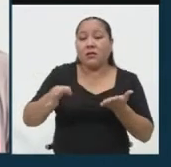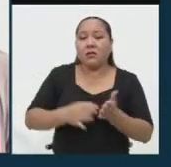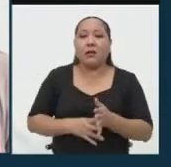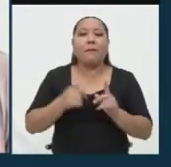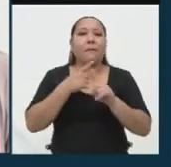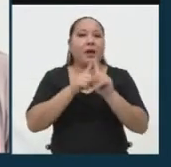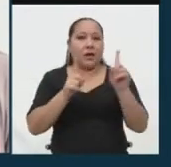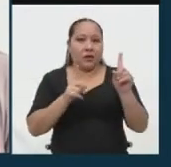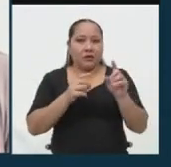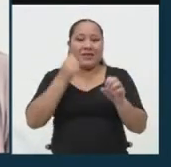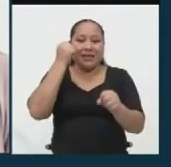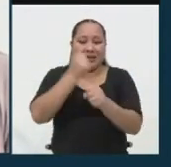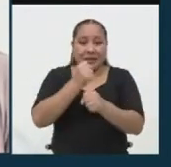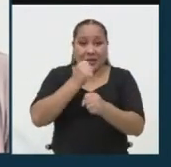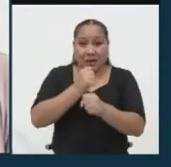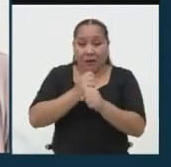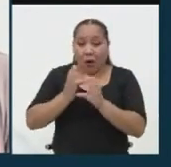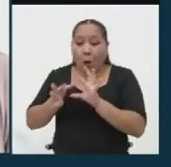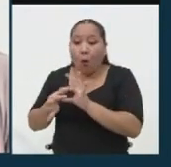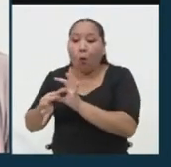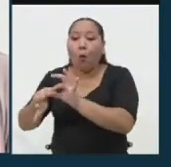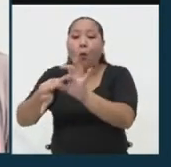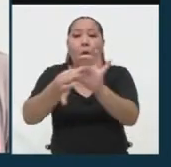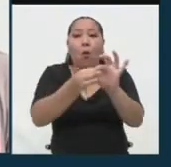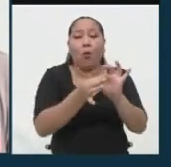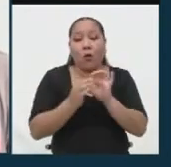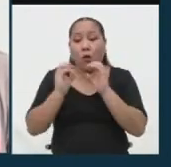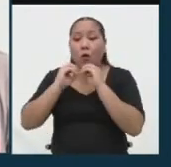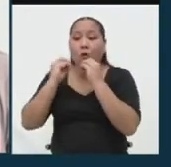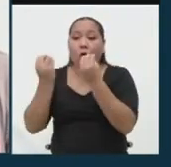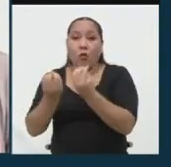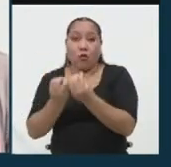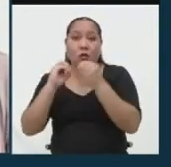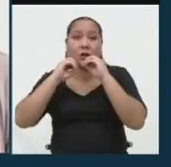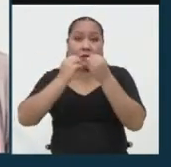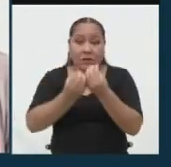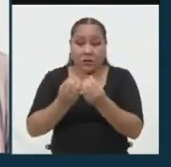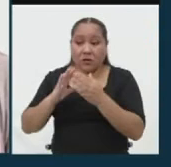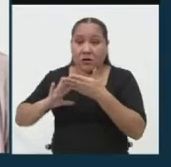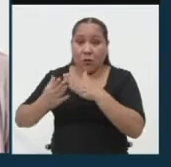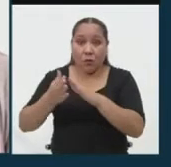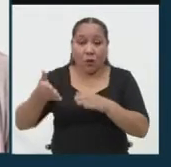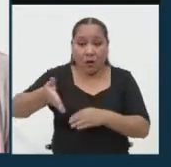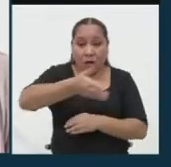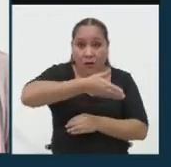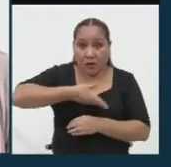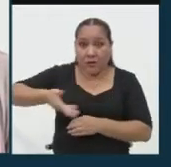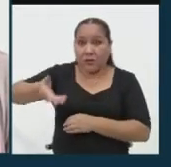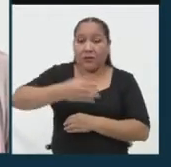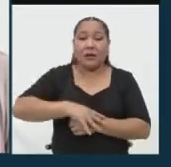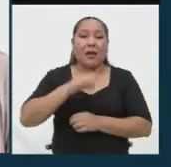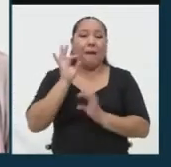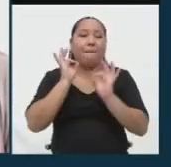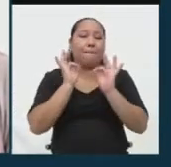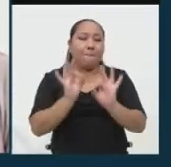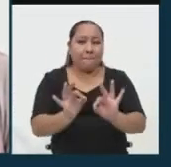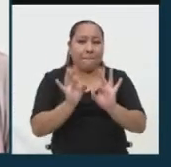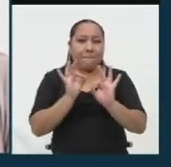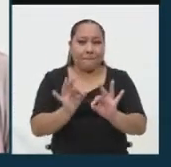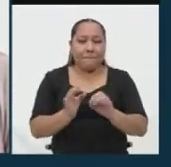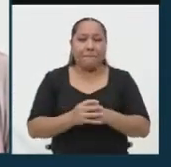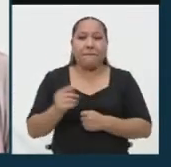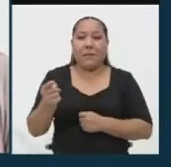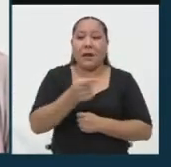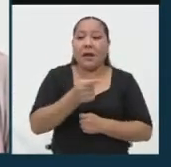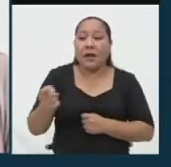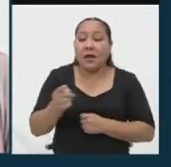organizaciones civiles, porque son ellos el soporte que una gestión sea 100% de calidad, para